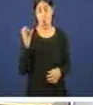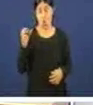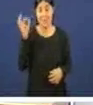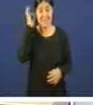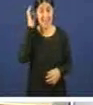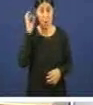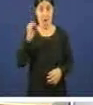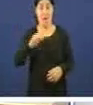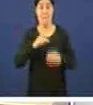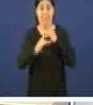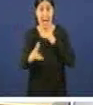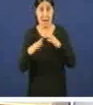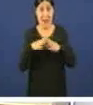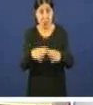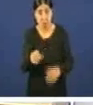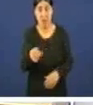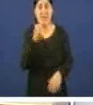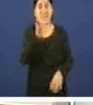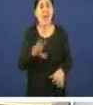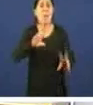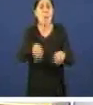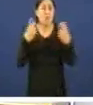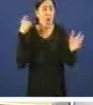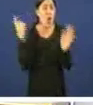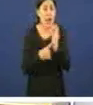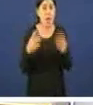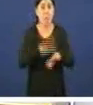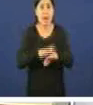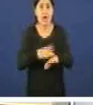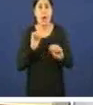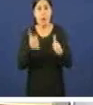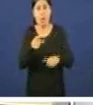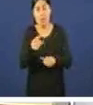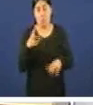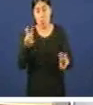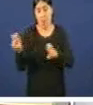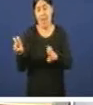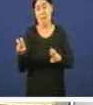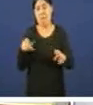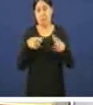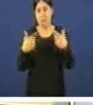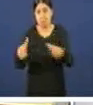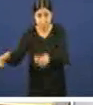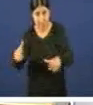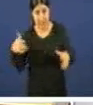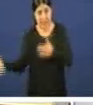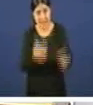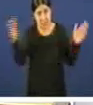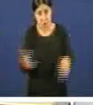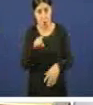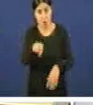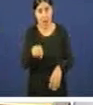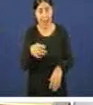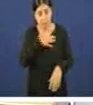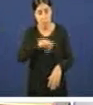deles quen modificou esa lei para introducir unha nova disposición transitoria sexta que lles permitiu seguir